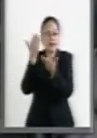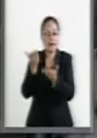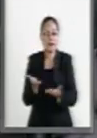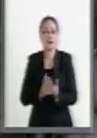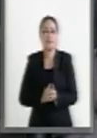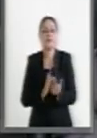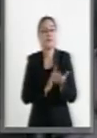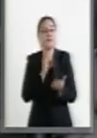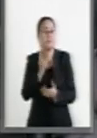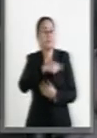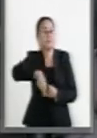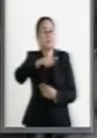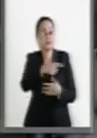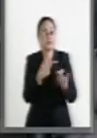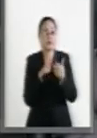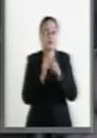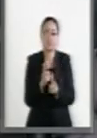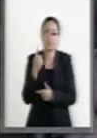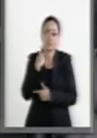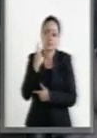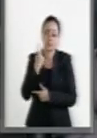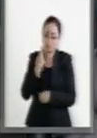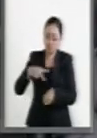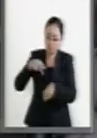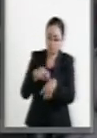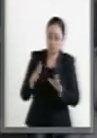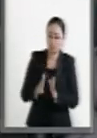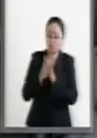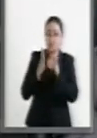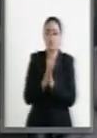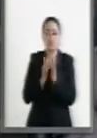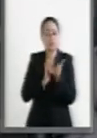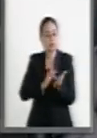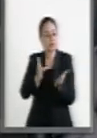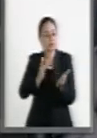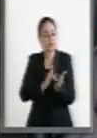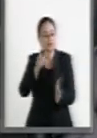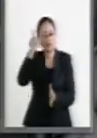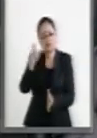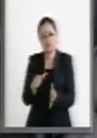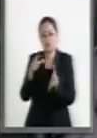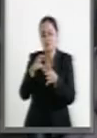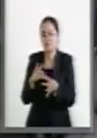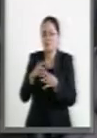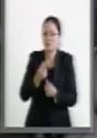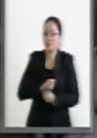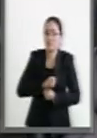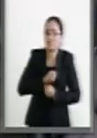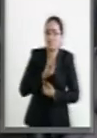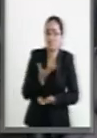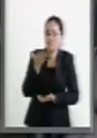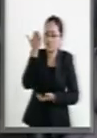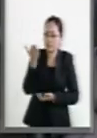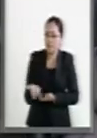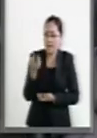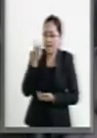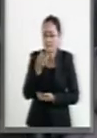a todos los grupos parlamentarios que hicieron uso de la palabra, refiriéndose a este mexicano